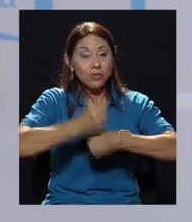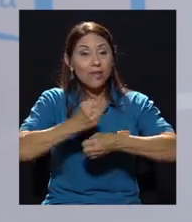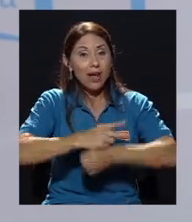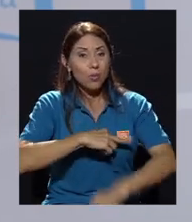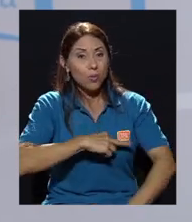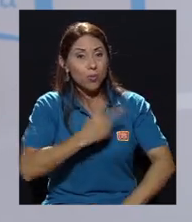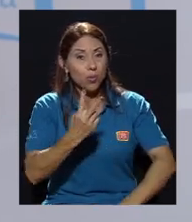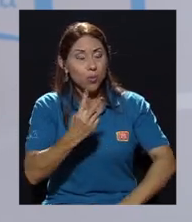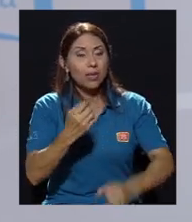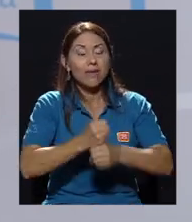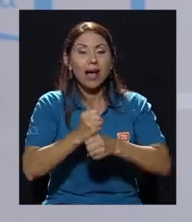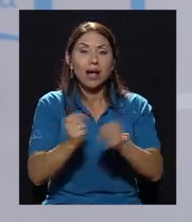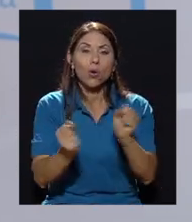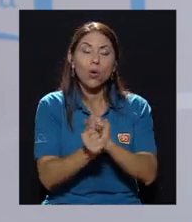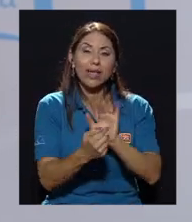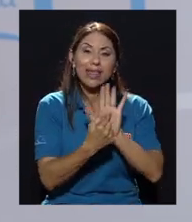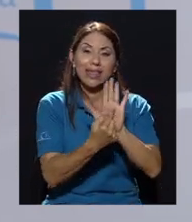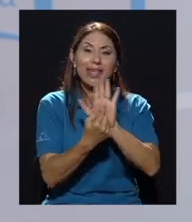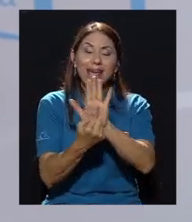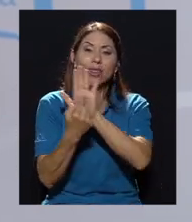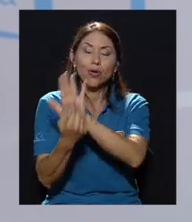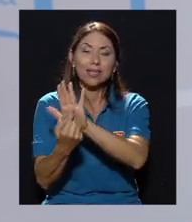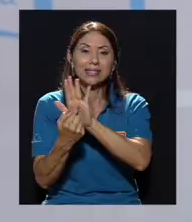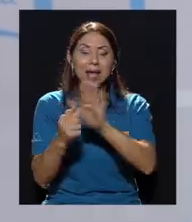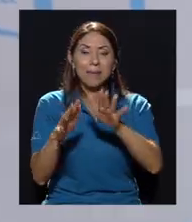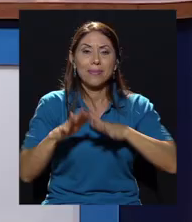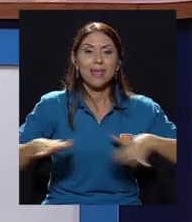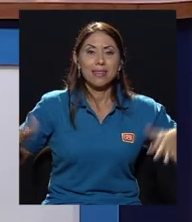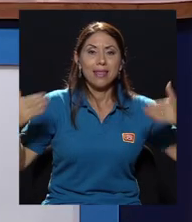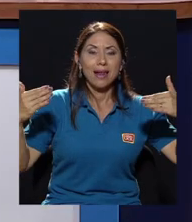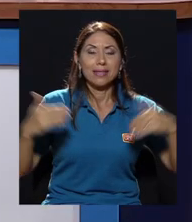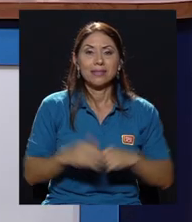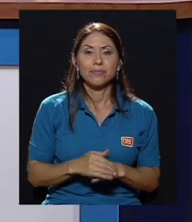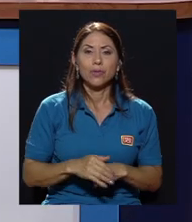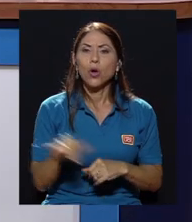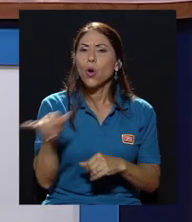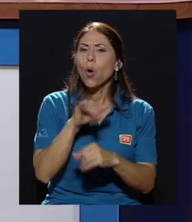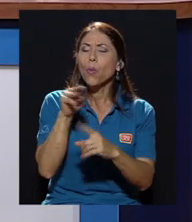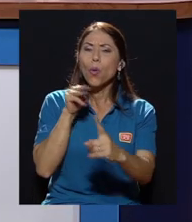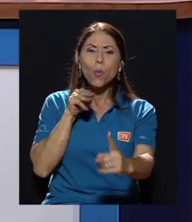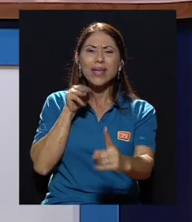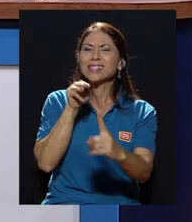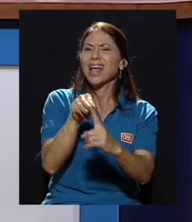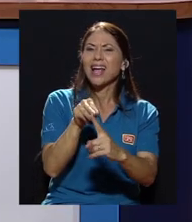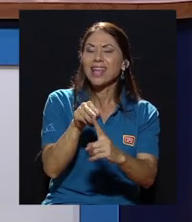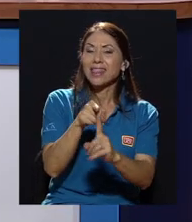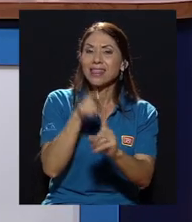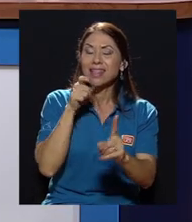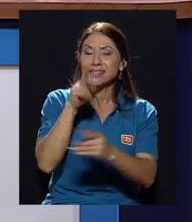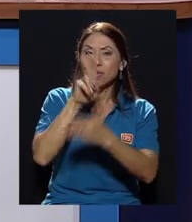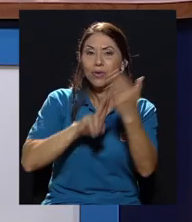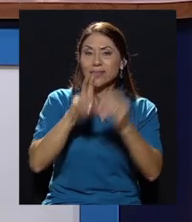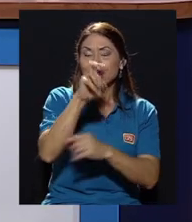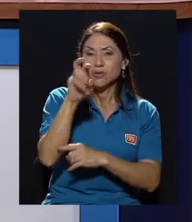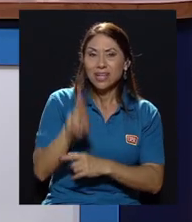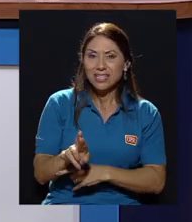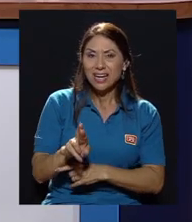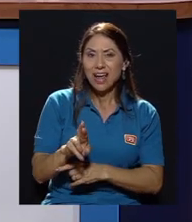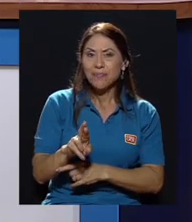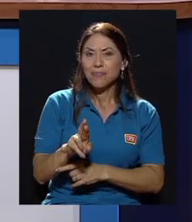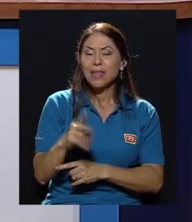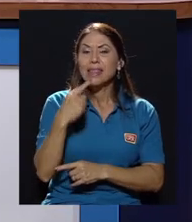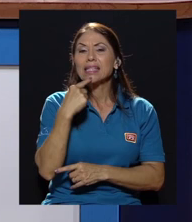trabajan ahorita bajo indicadores ambientales. ¿Qué le podemos decir ya como un mensaje desde la Universidad de Costa Rica?